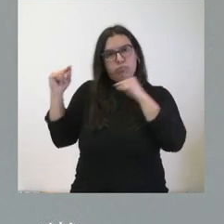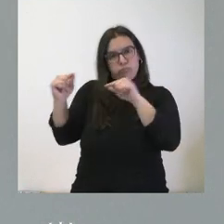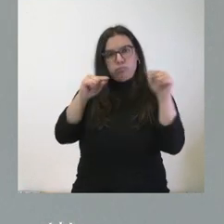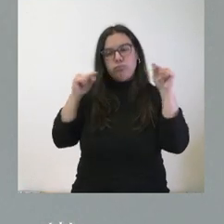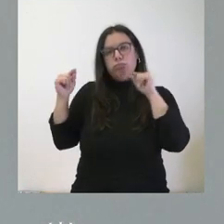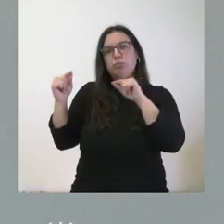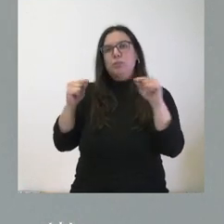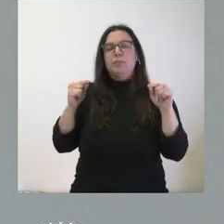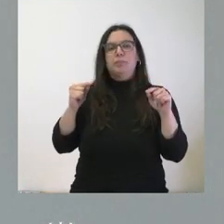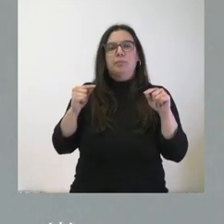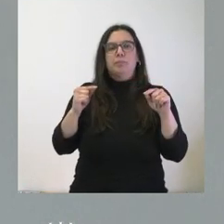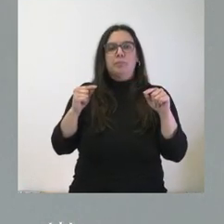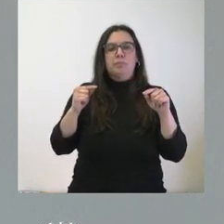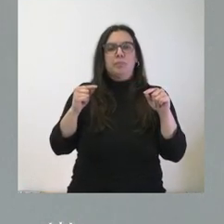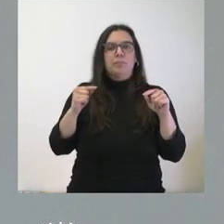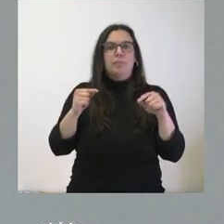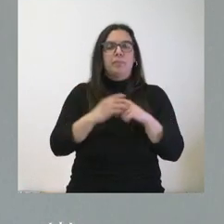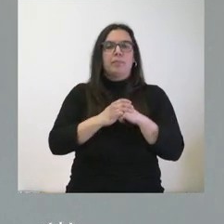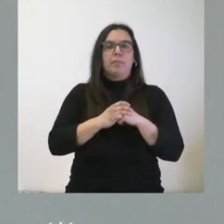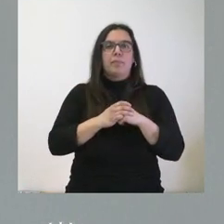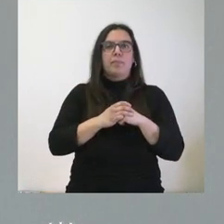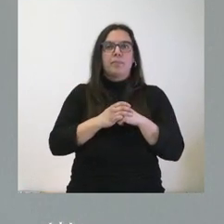parte, por tanto, parte de este dosier.